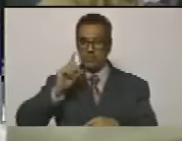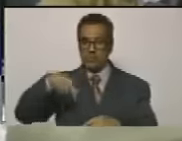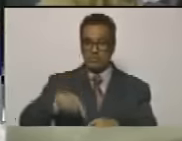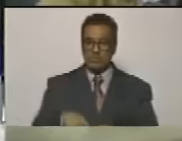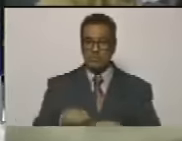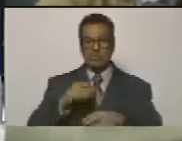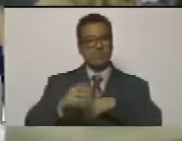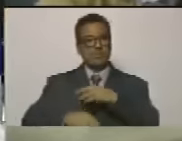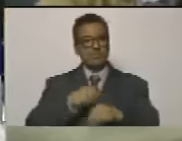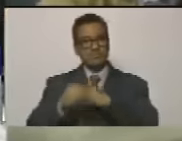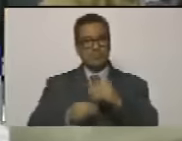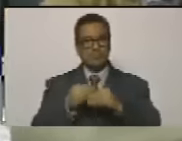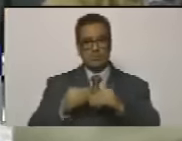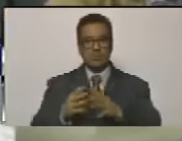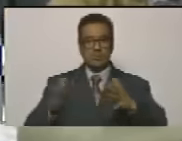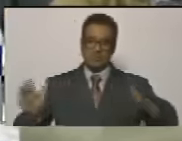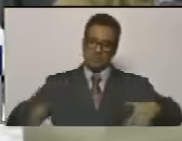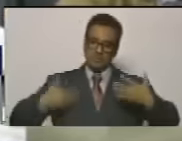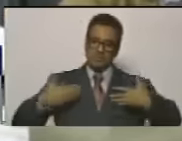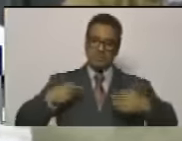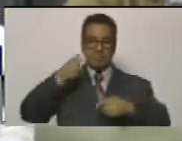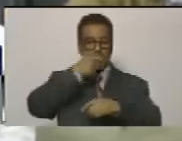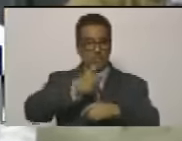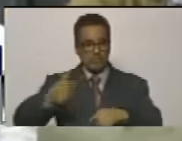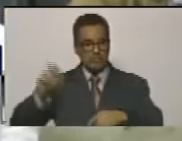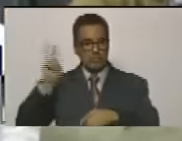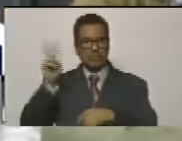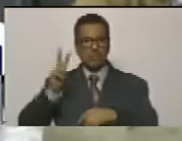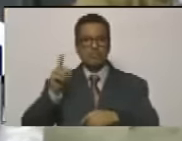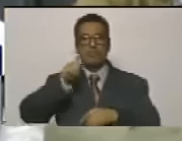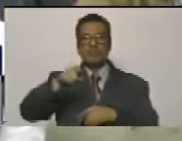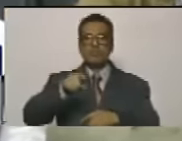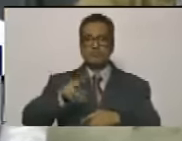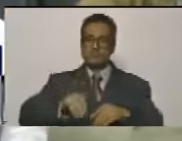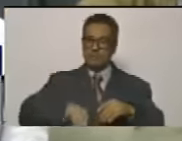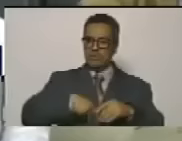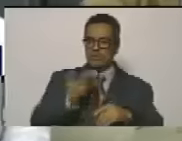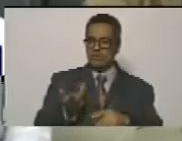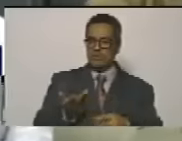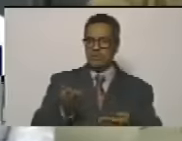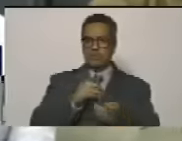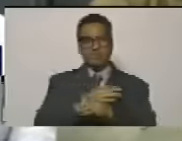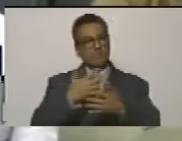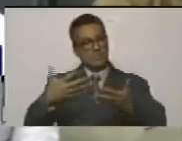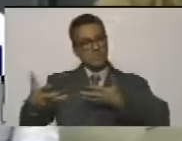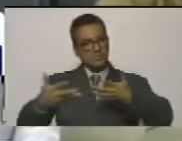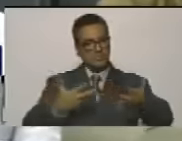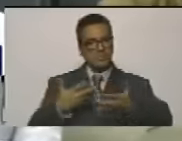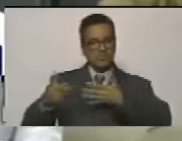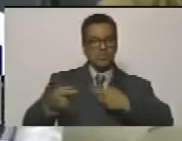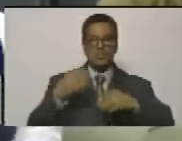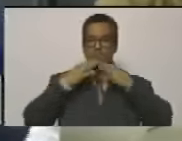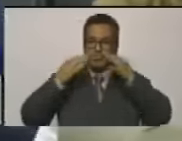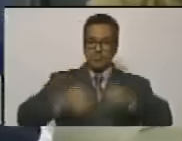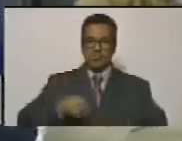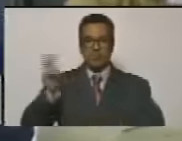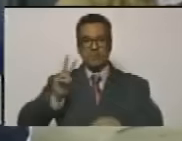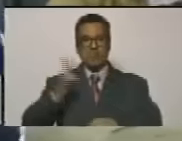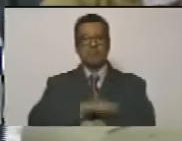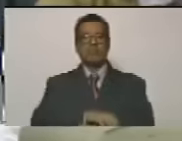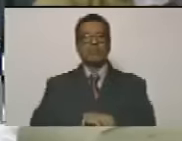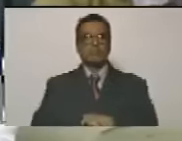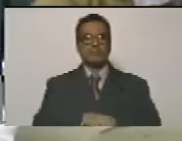constituye una gran alegría para el pueblo venezolano. Tuvo la posibilidad de intercambiar sobre la verdad de Venezuela,